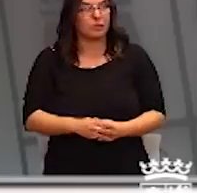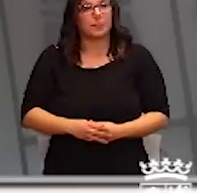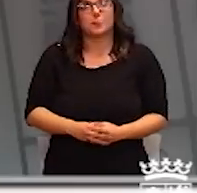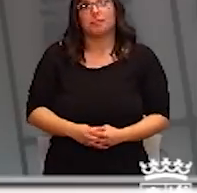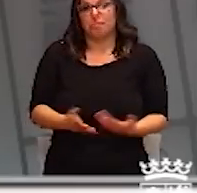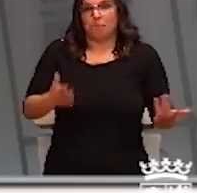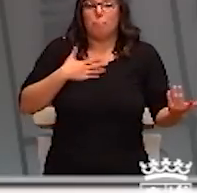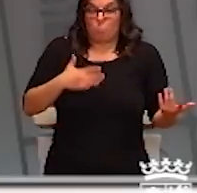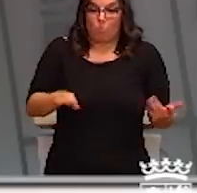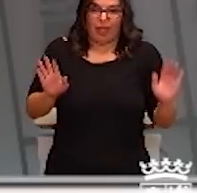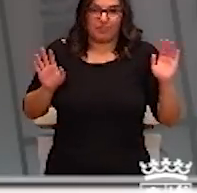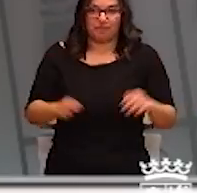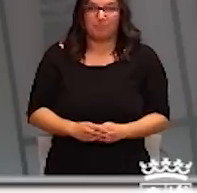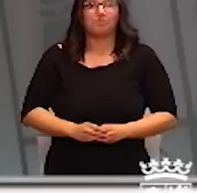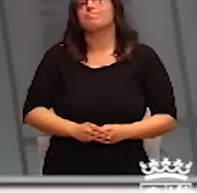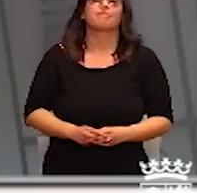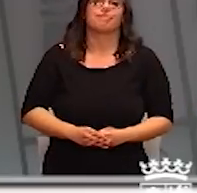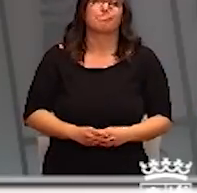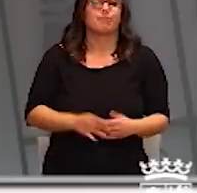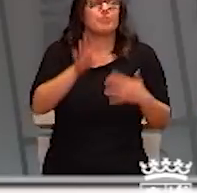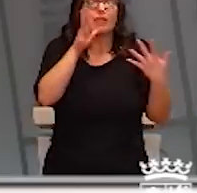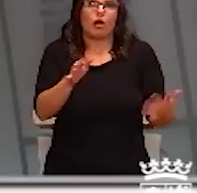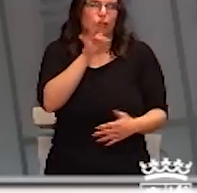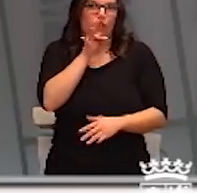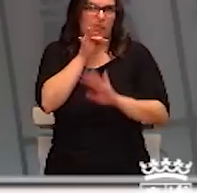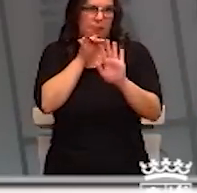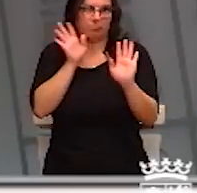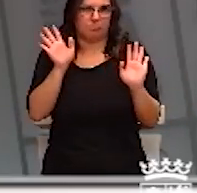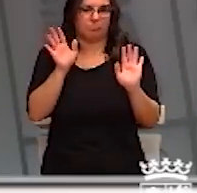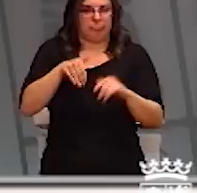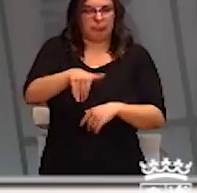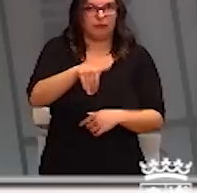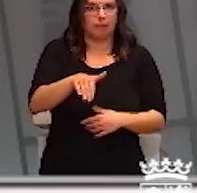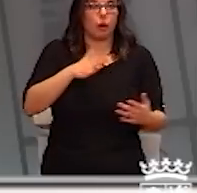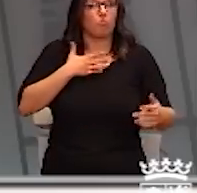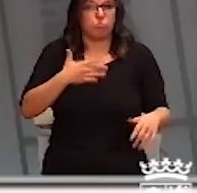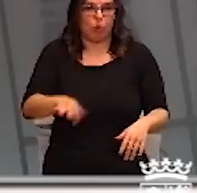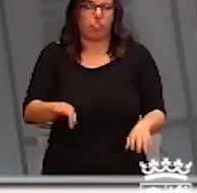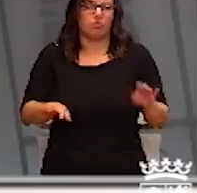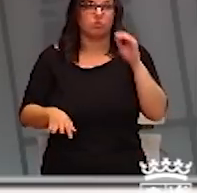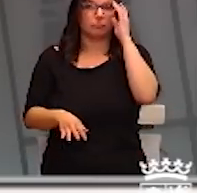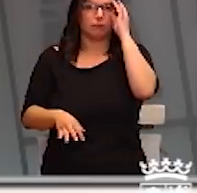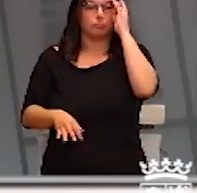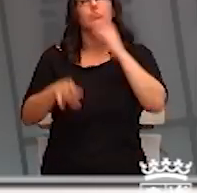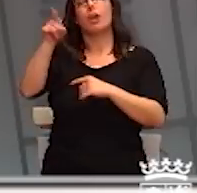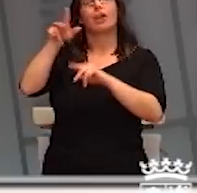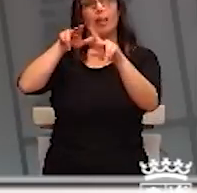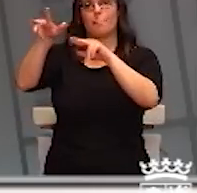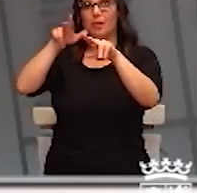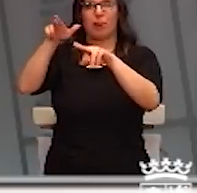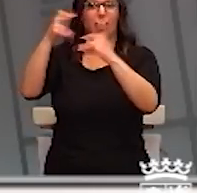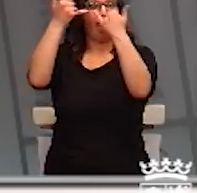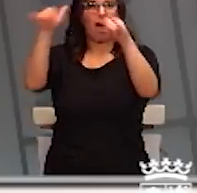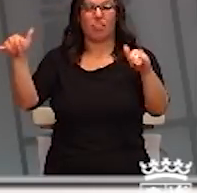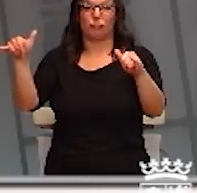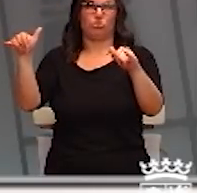bastante probable. En este momento no estamos en esta semana pero es bastante probable. Ya hemos dicho que en Miranda vamos a suspender todos los actos